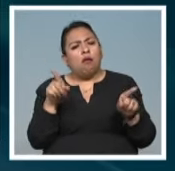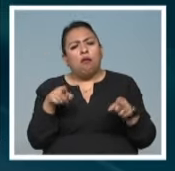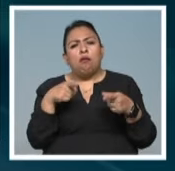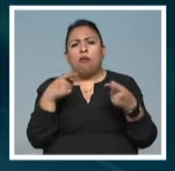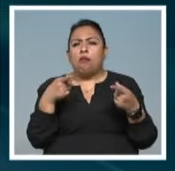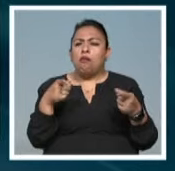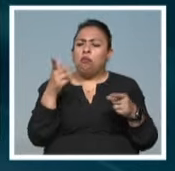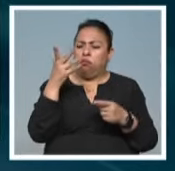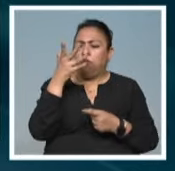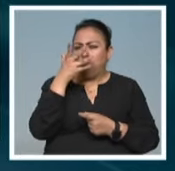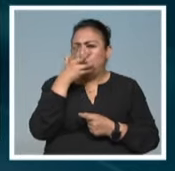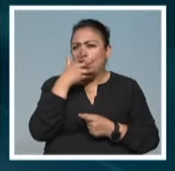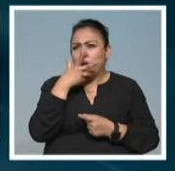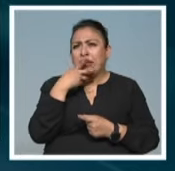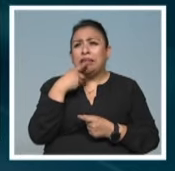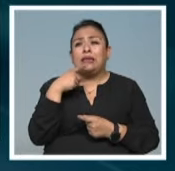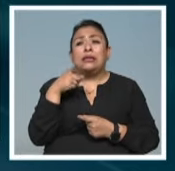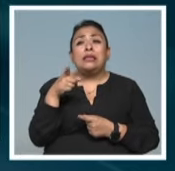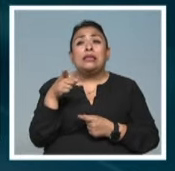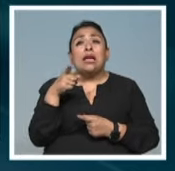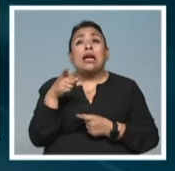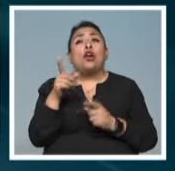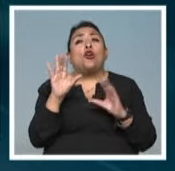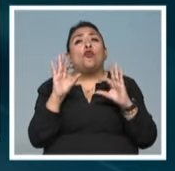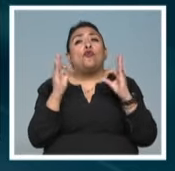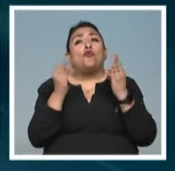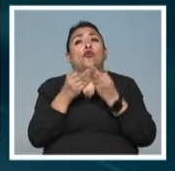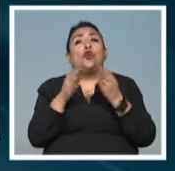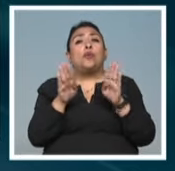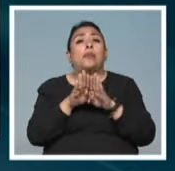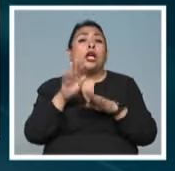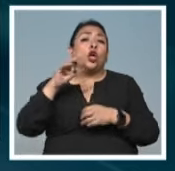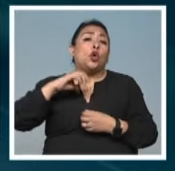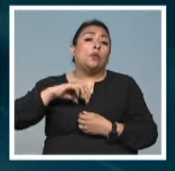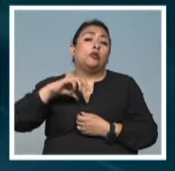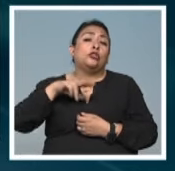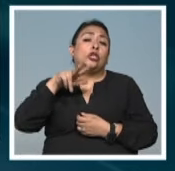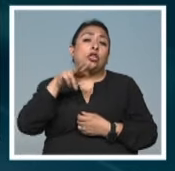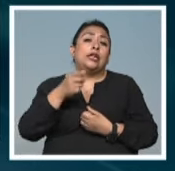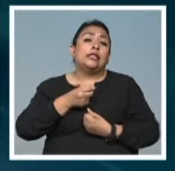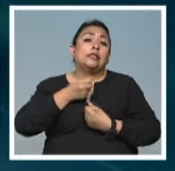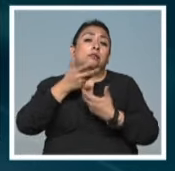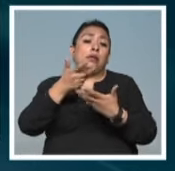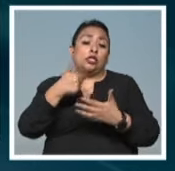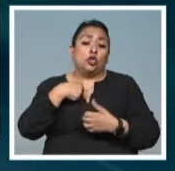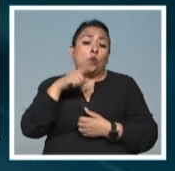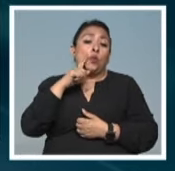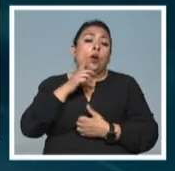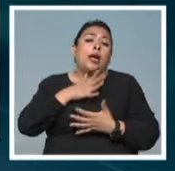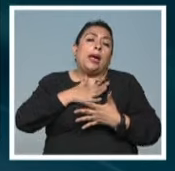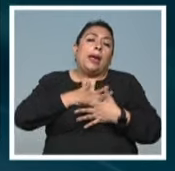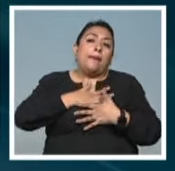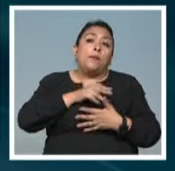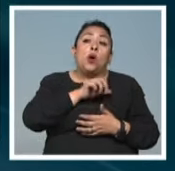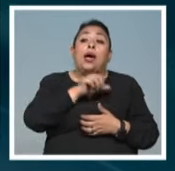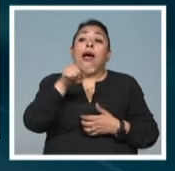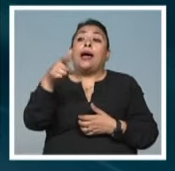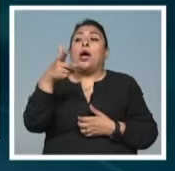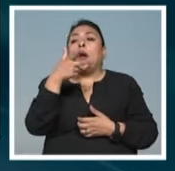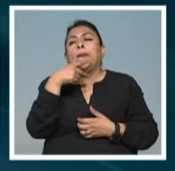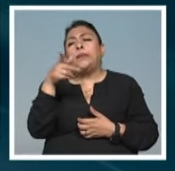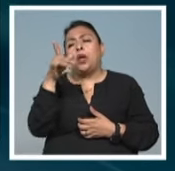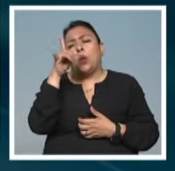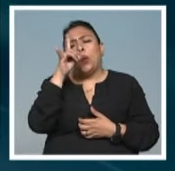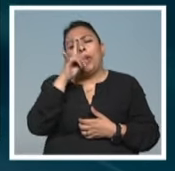la forma del siglo XVIII de expresar el amor de una mujer, de cómo ve al hombre